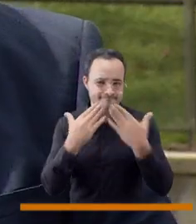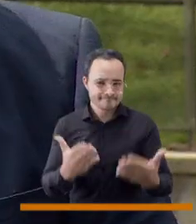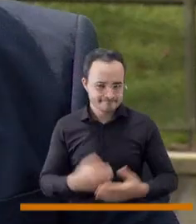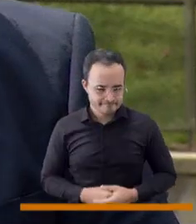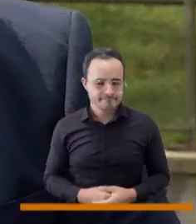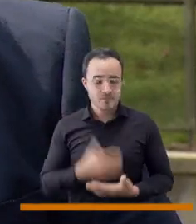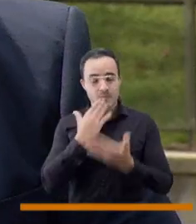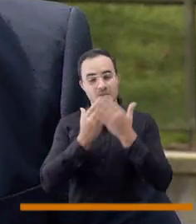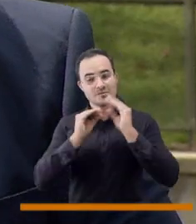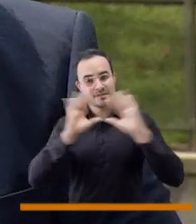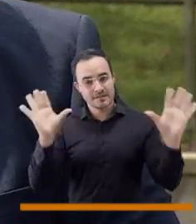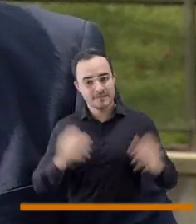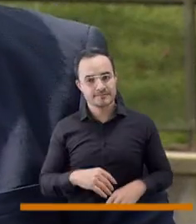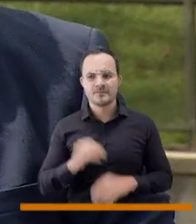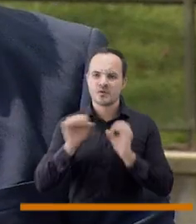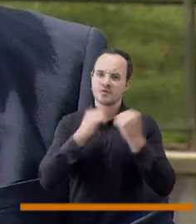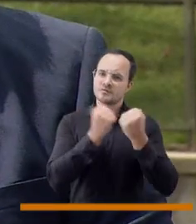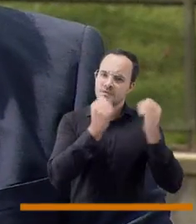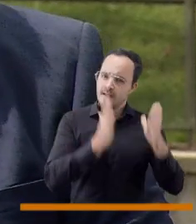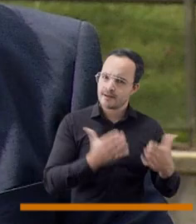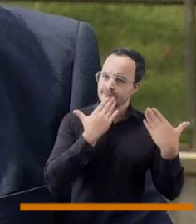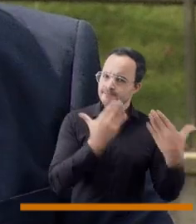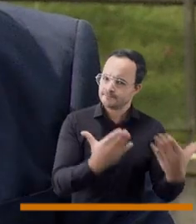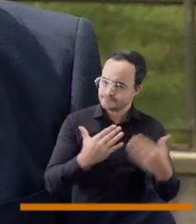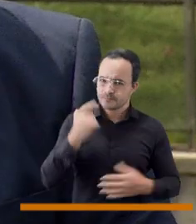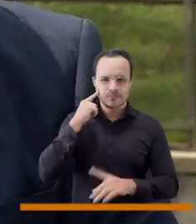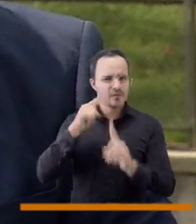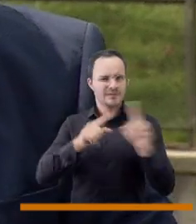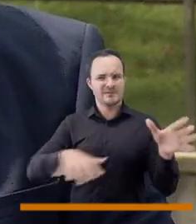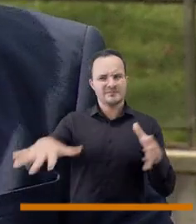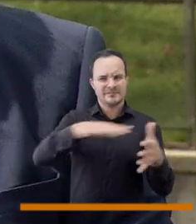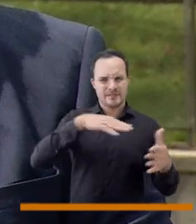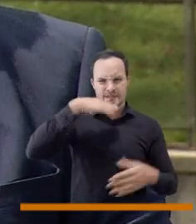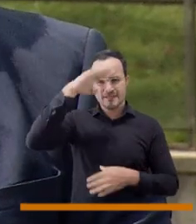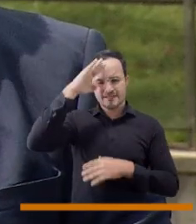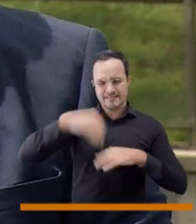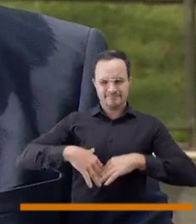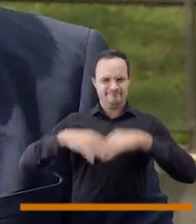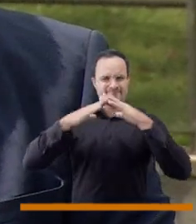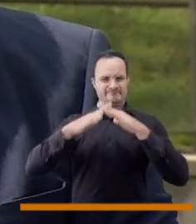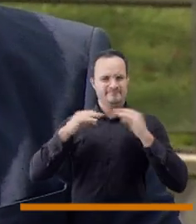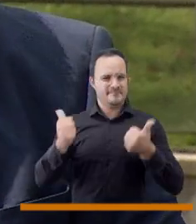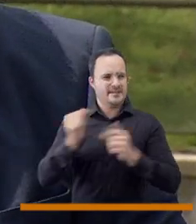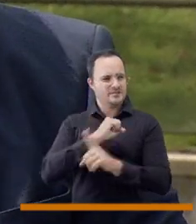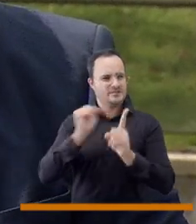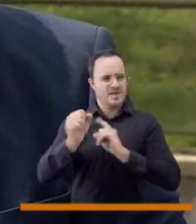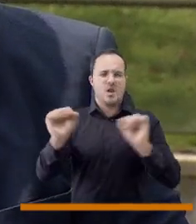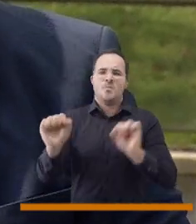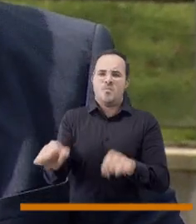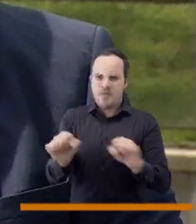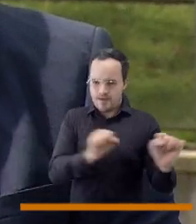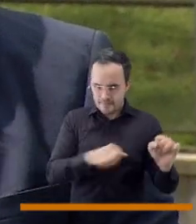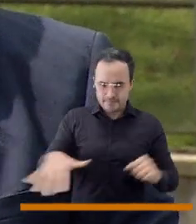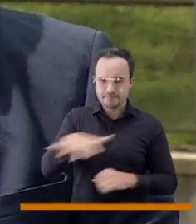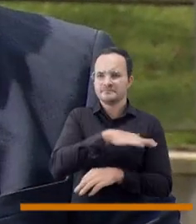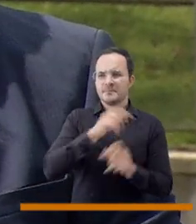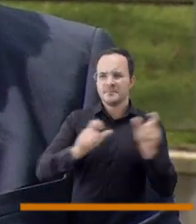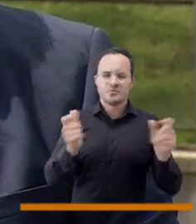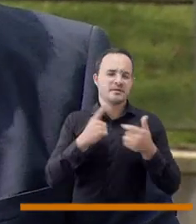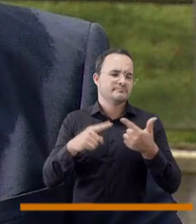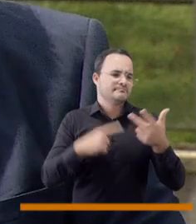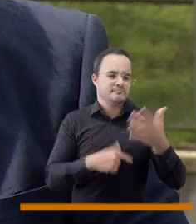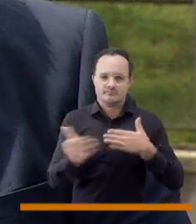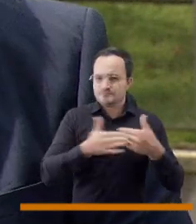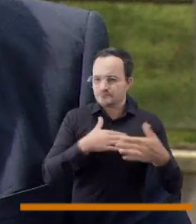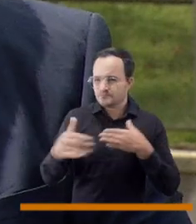Bueno, muy buenos días, Caterine, muchas gracias por la invitación al Consejo del Bavinton para poder construir una Medellín socialmente posible en estos entornos y en estos